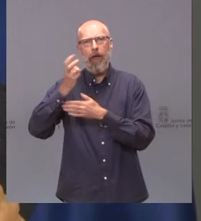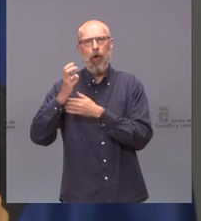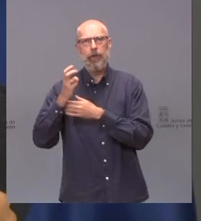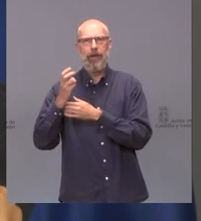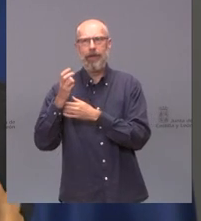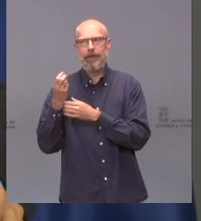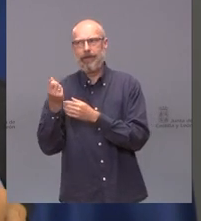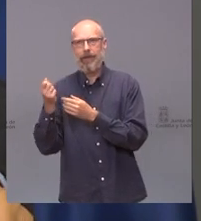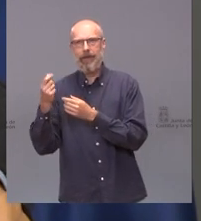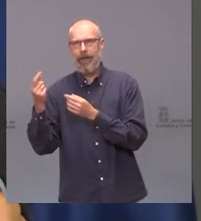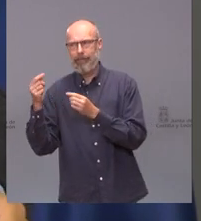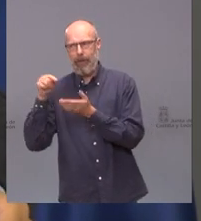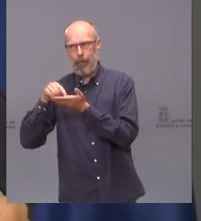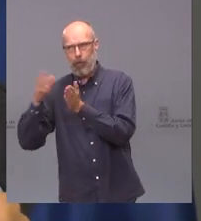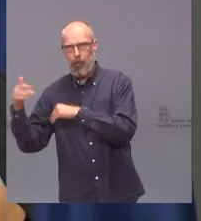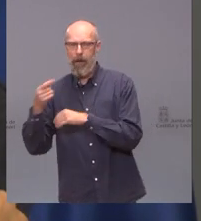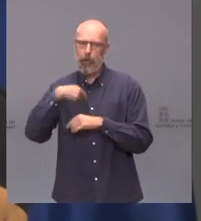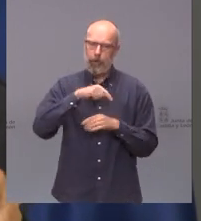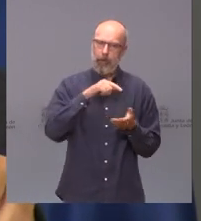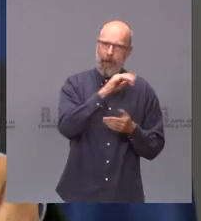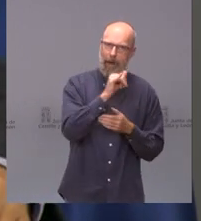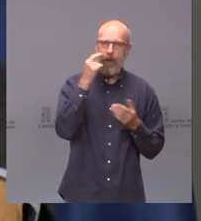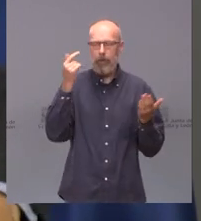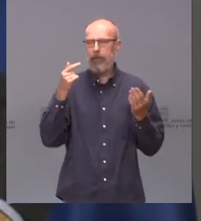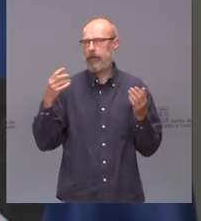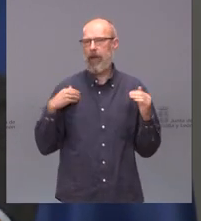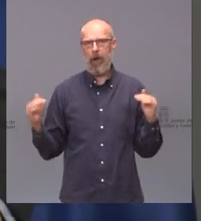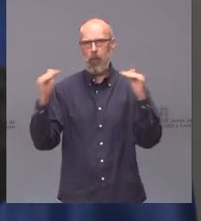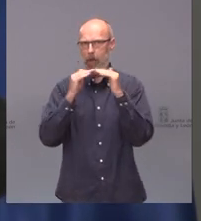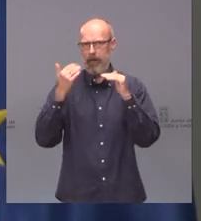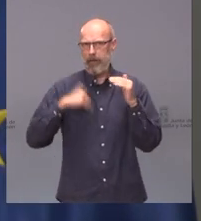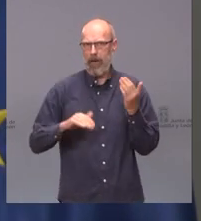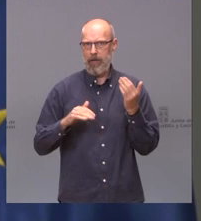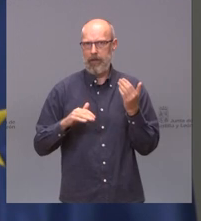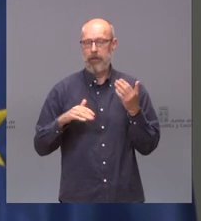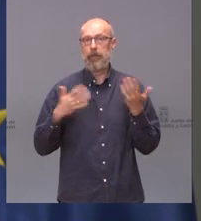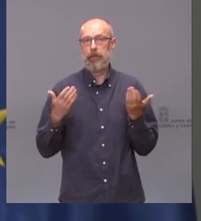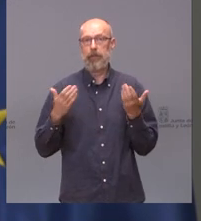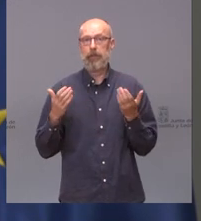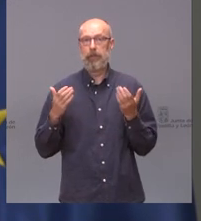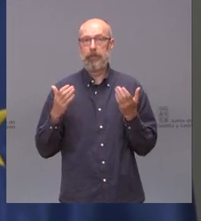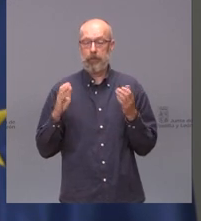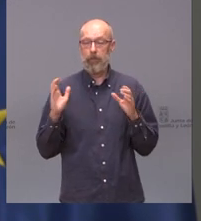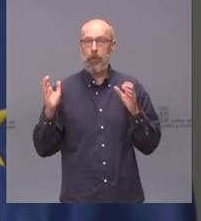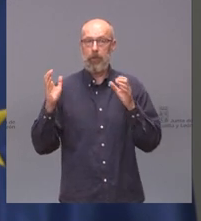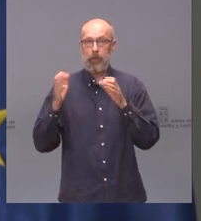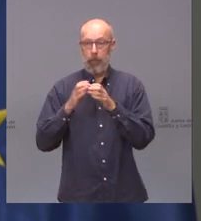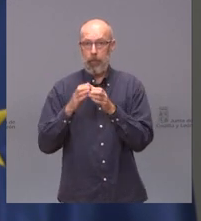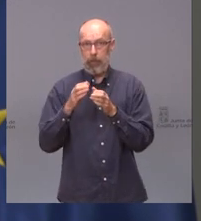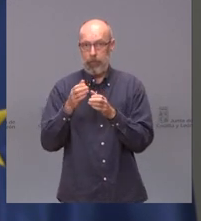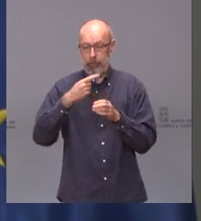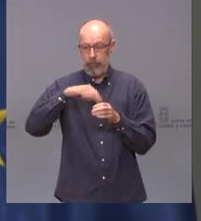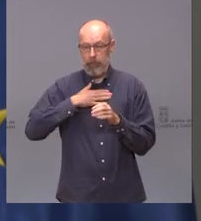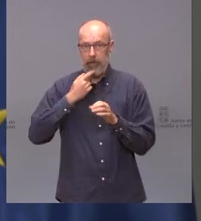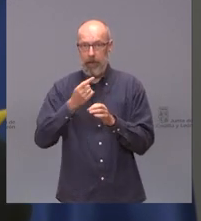en las cuales el Partido Socialista sí cree que es bueno no tener impuestos, sucesiones y donaciones. Por